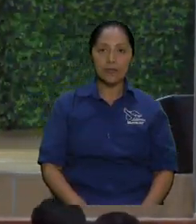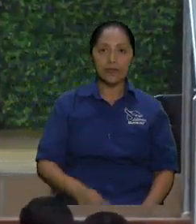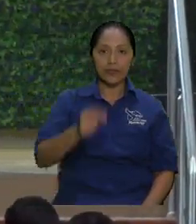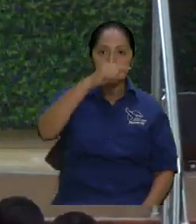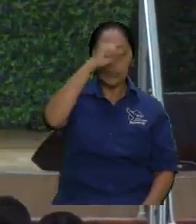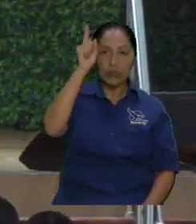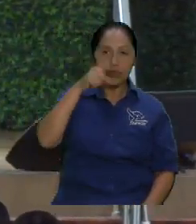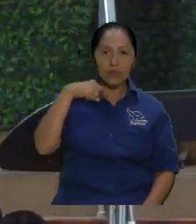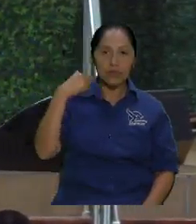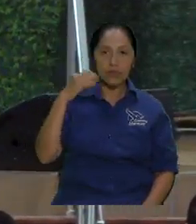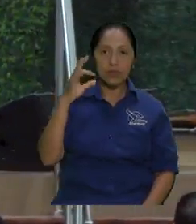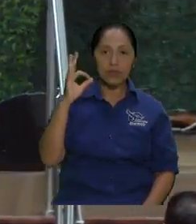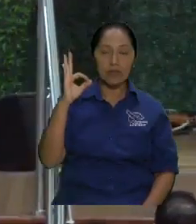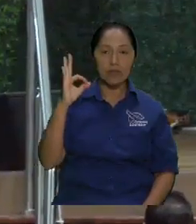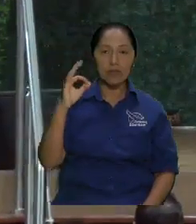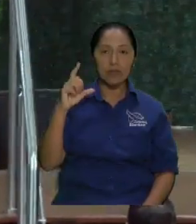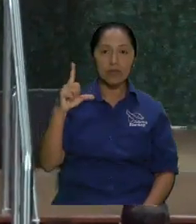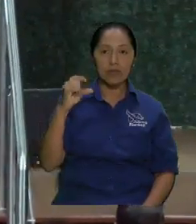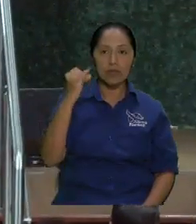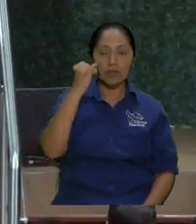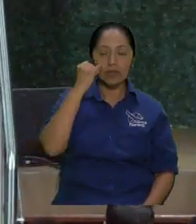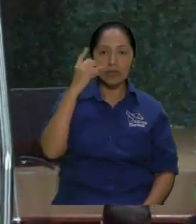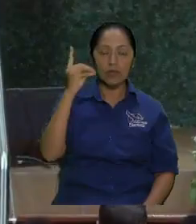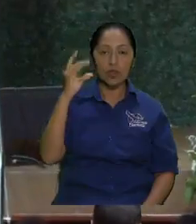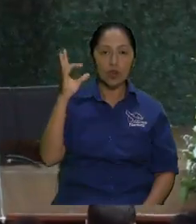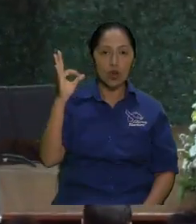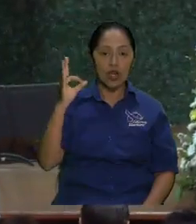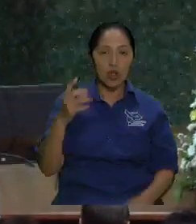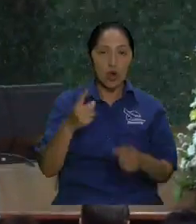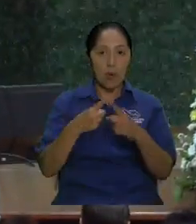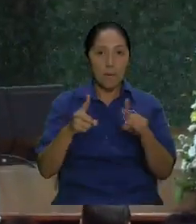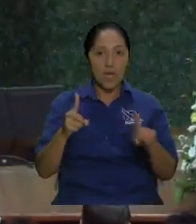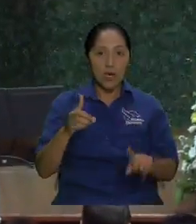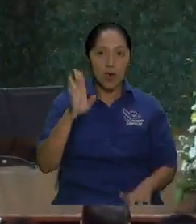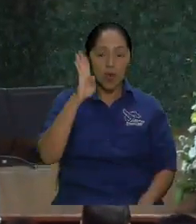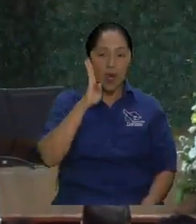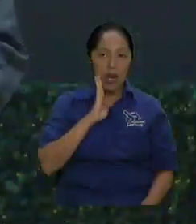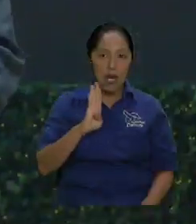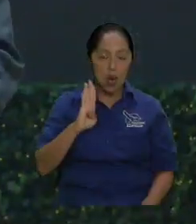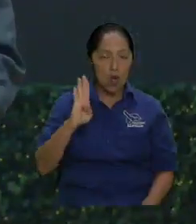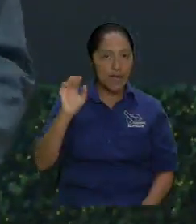el cambio cuando uno es joven hermano parece trapiche lo que le den a la hora que le den va